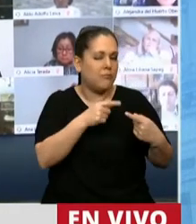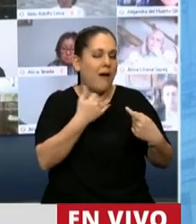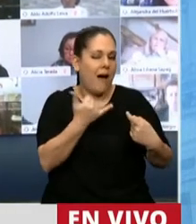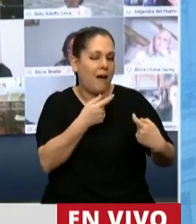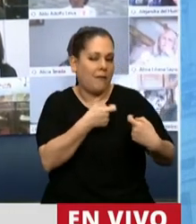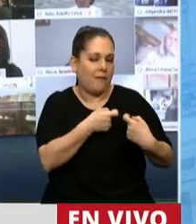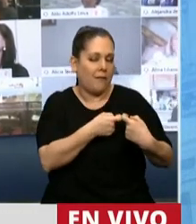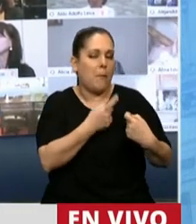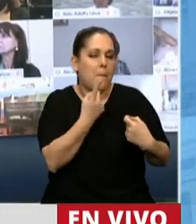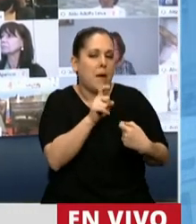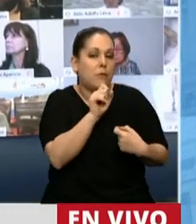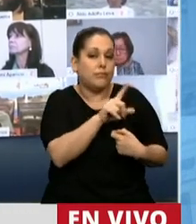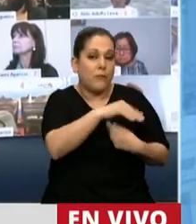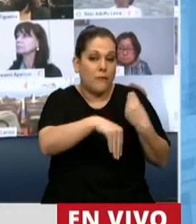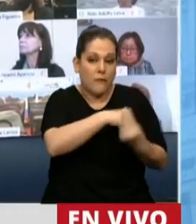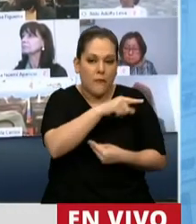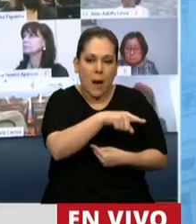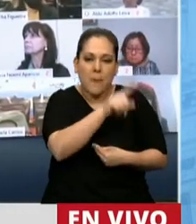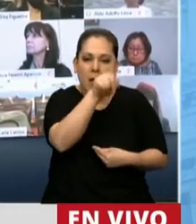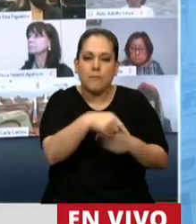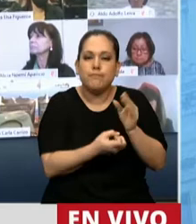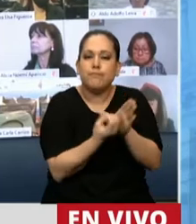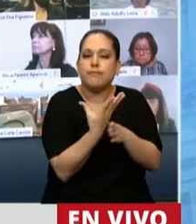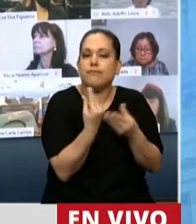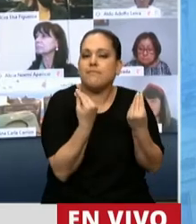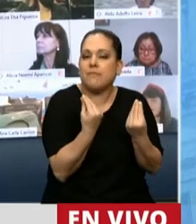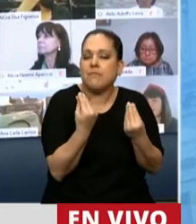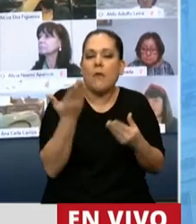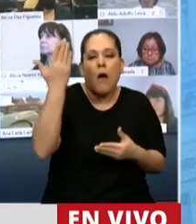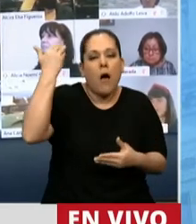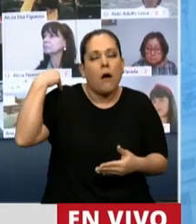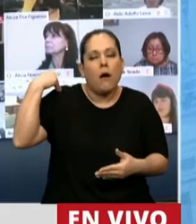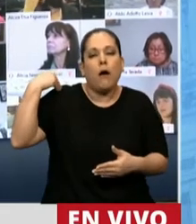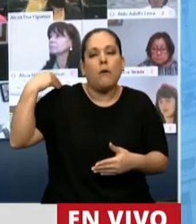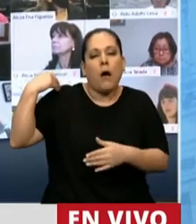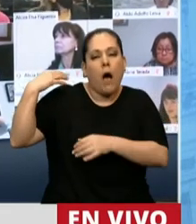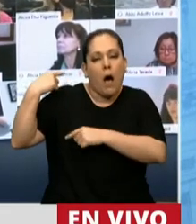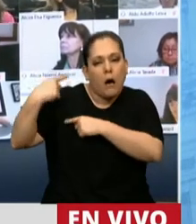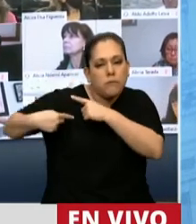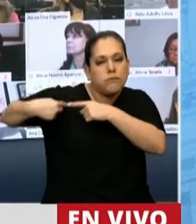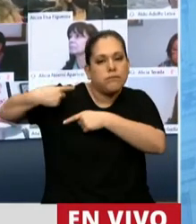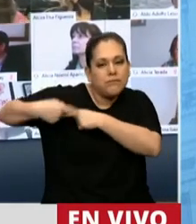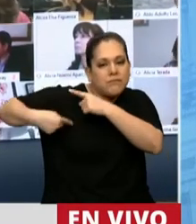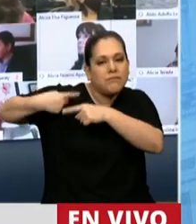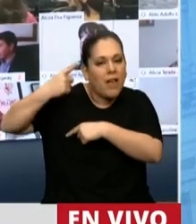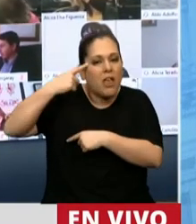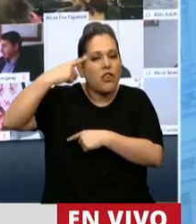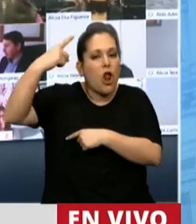pertenencia a una familia fundada en convicciones que se han transmitido de generación en generación.